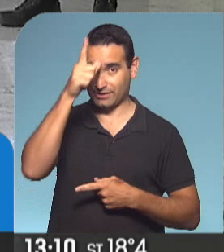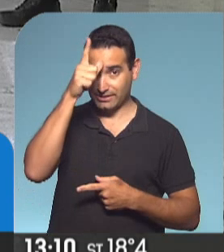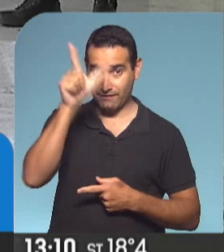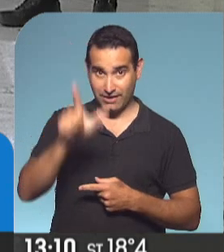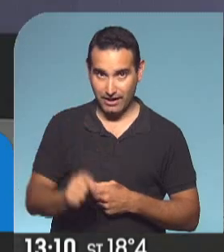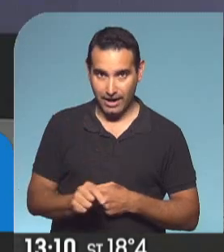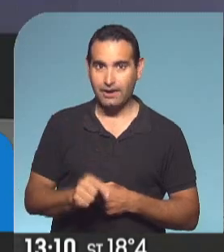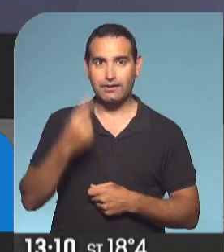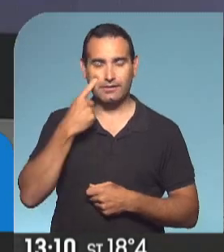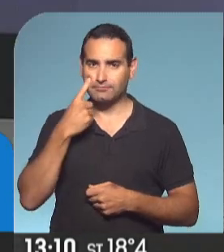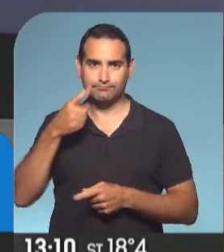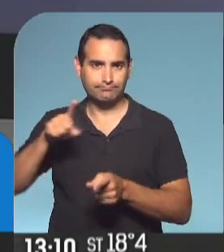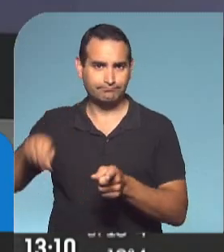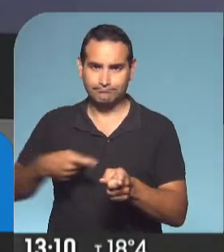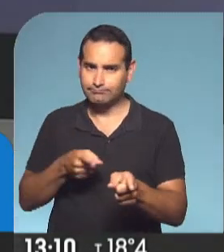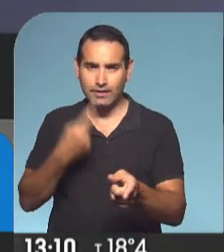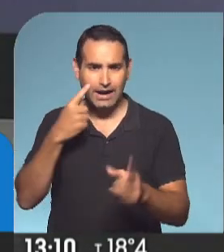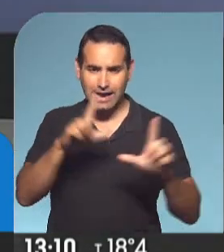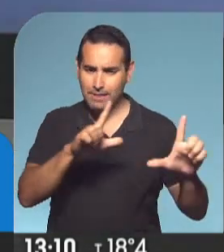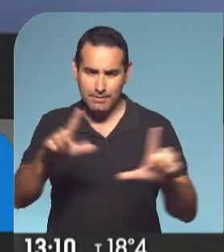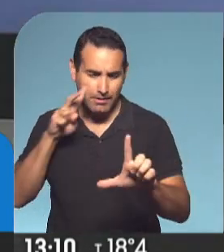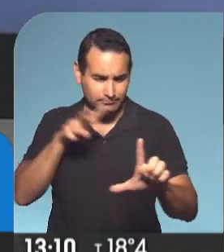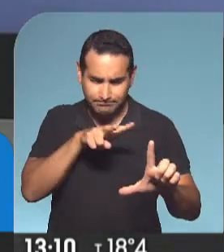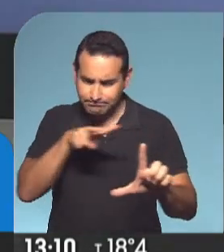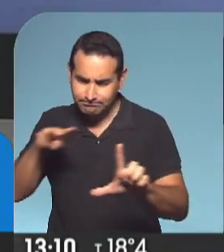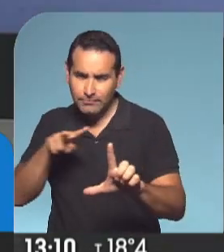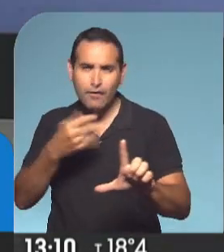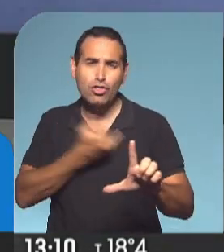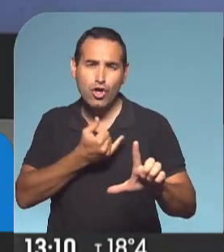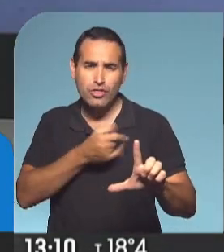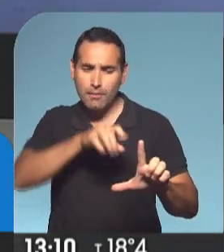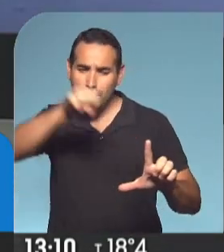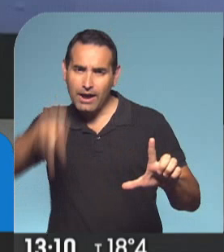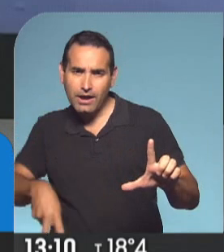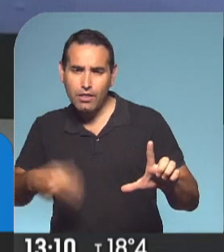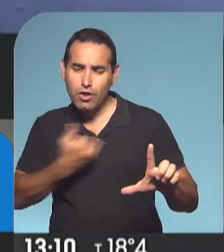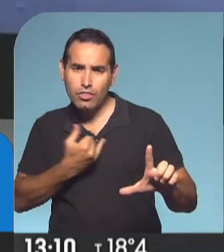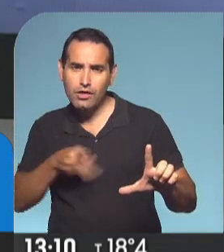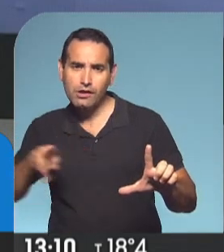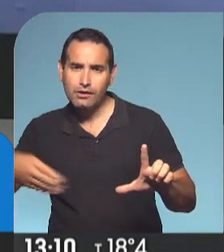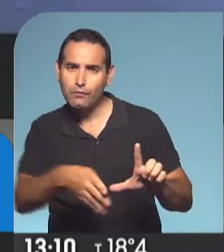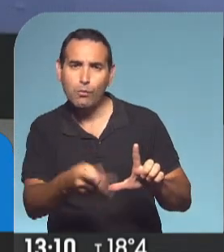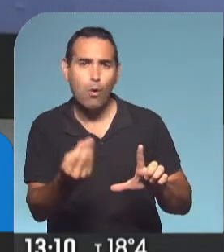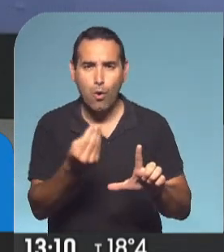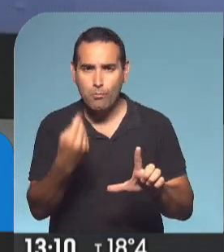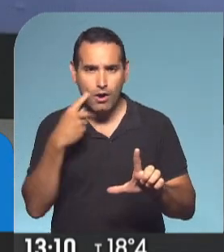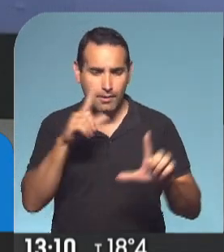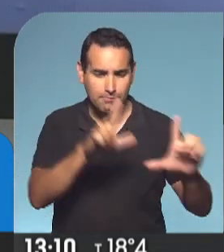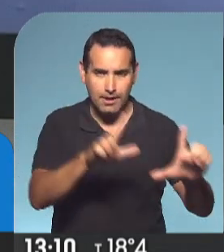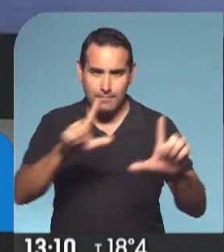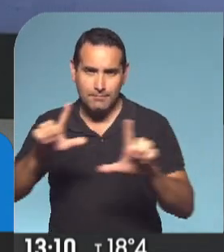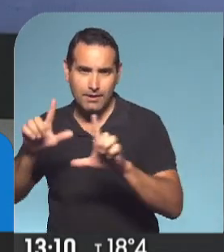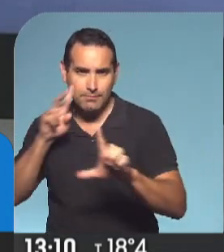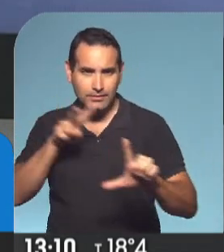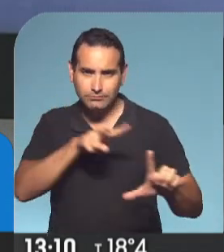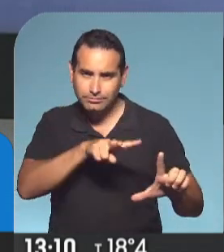realiza todo el seguimiento por cámaras, detectando dónde habían bajado y cómo se había desarrollado